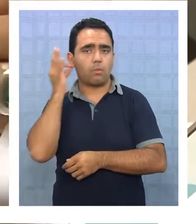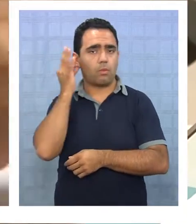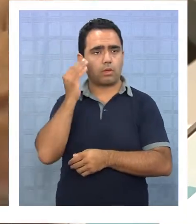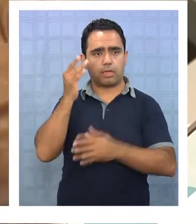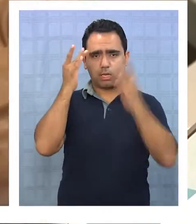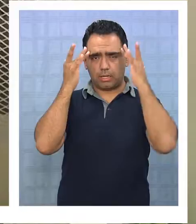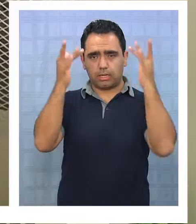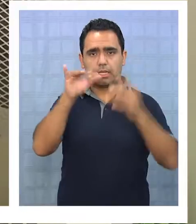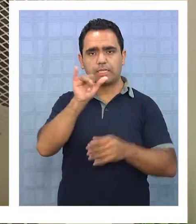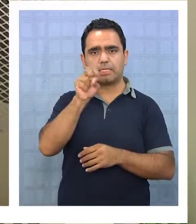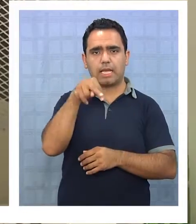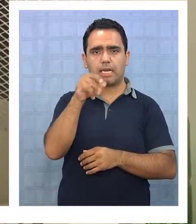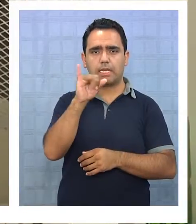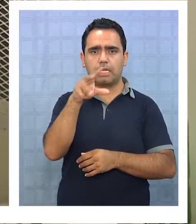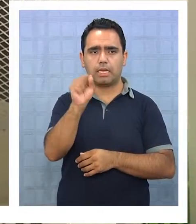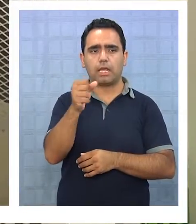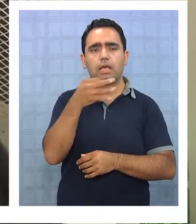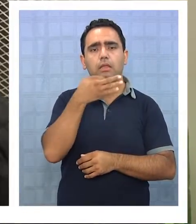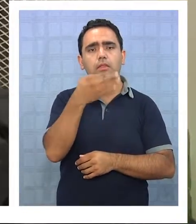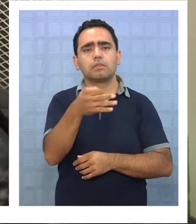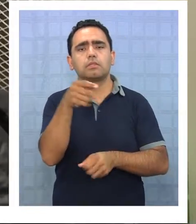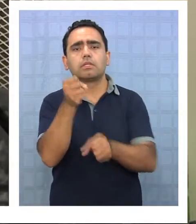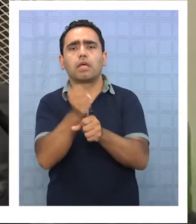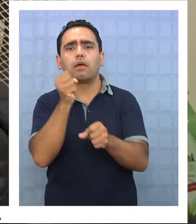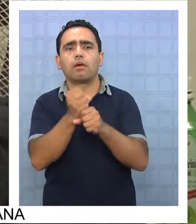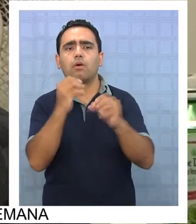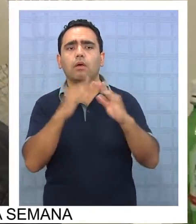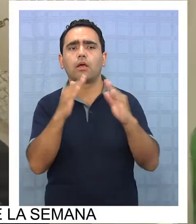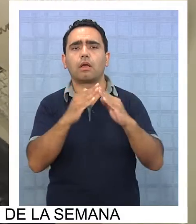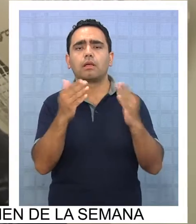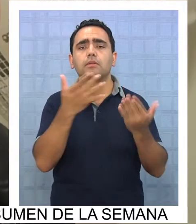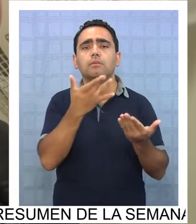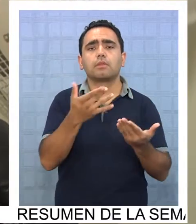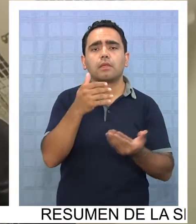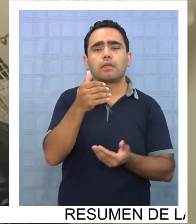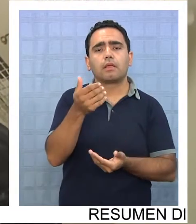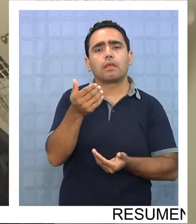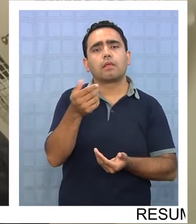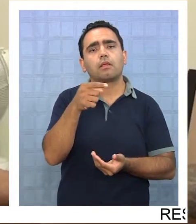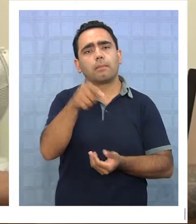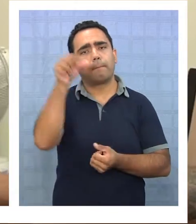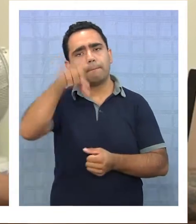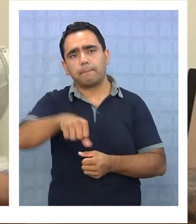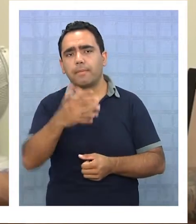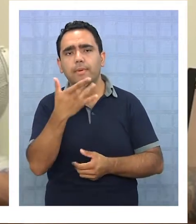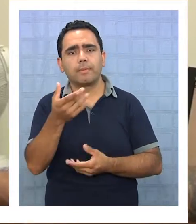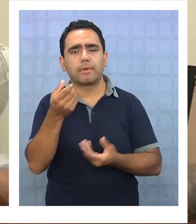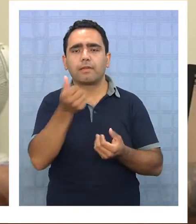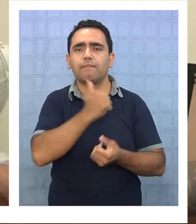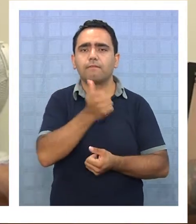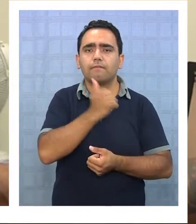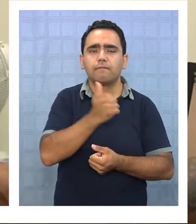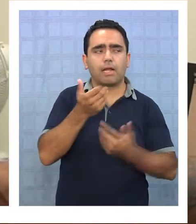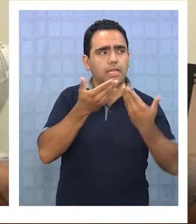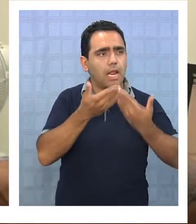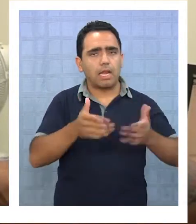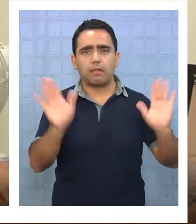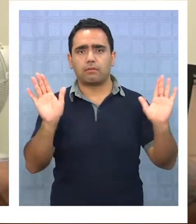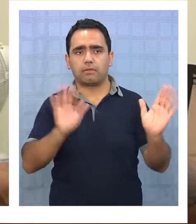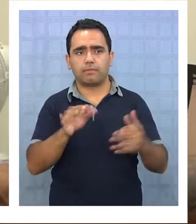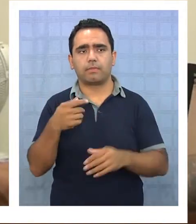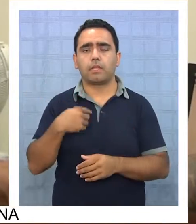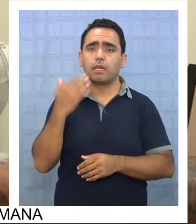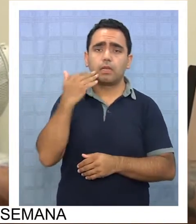Dávila, tiene una opinión al respecto, y es que las tareas para la casa quitan tiempo de esparcimiento a los niños. Los niños necesitan un momento